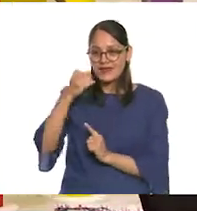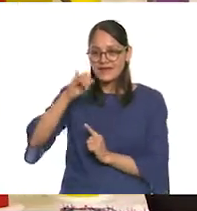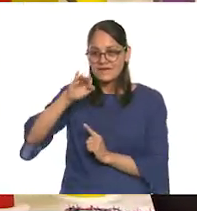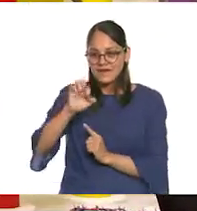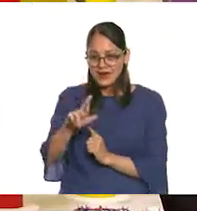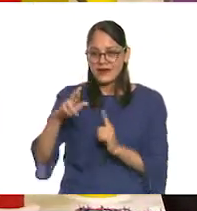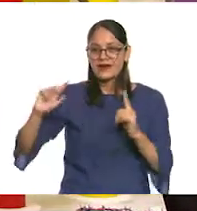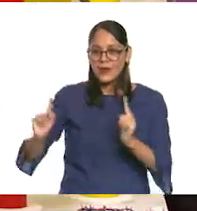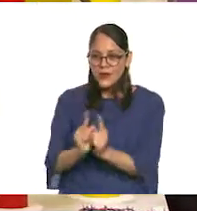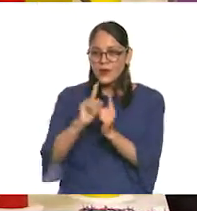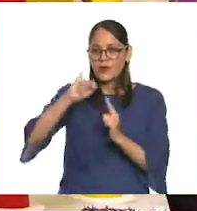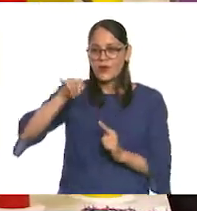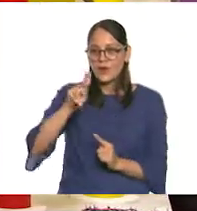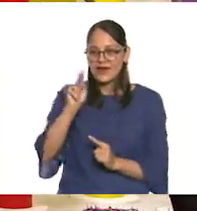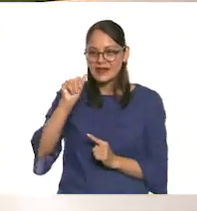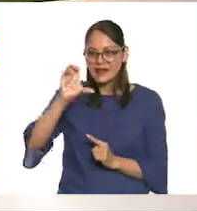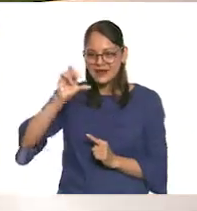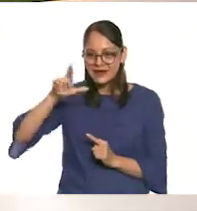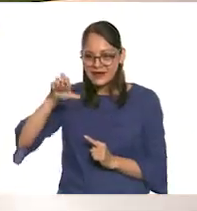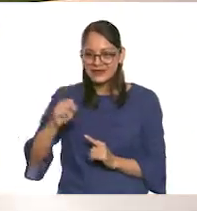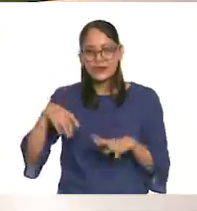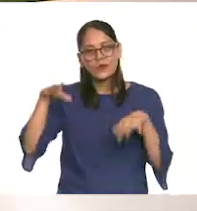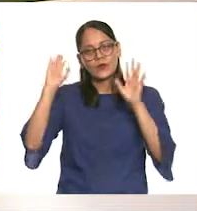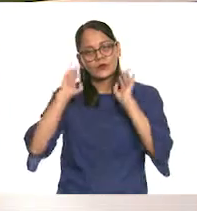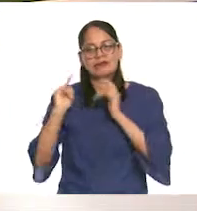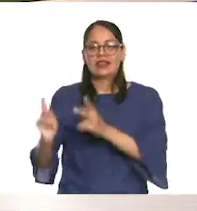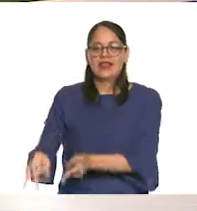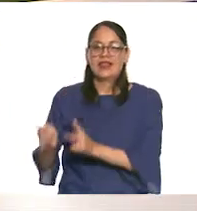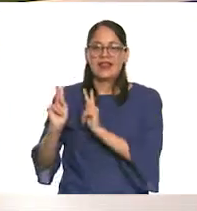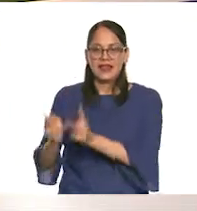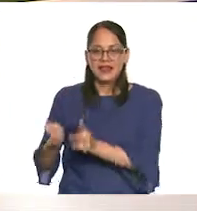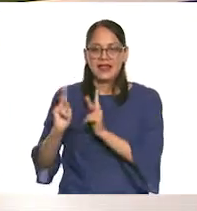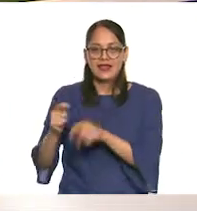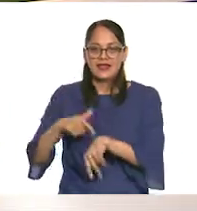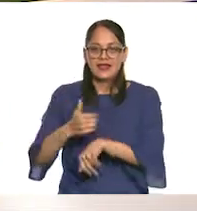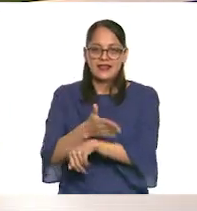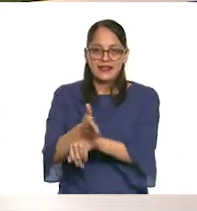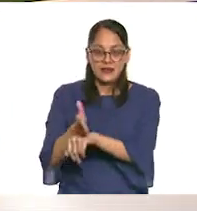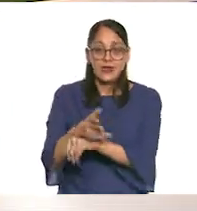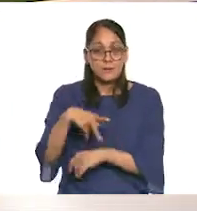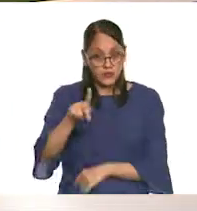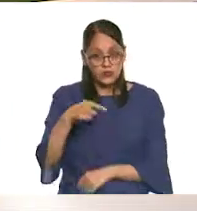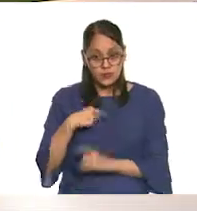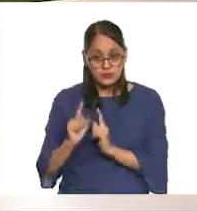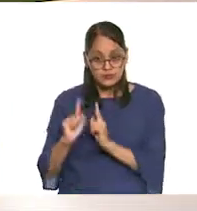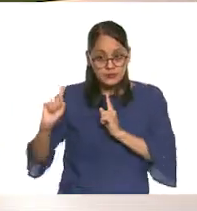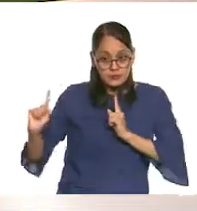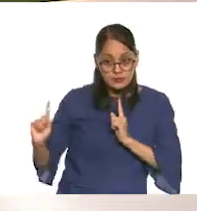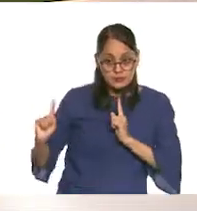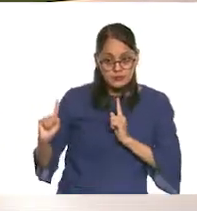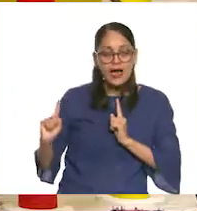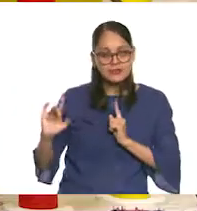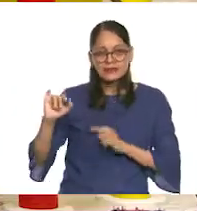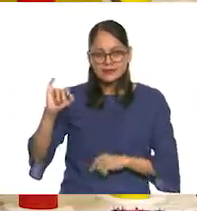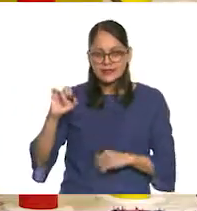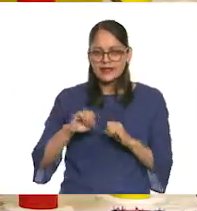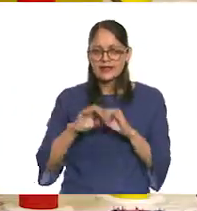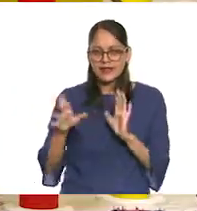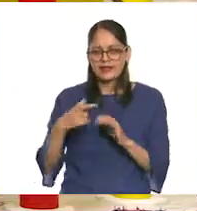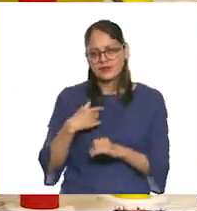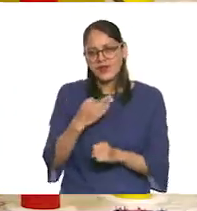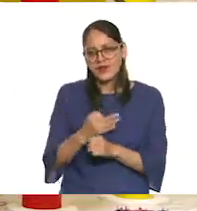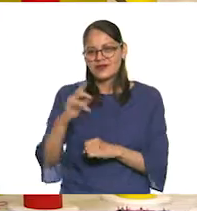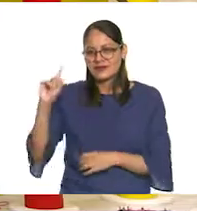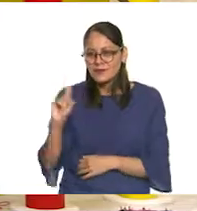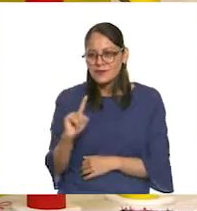a Panchito, a Larisa. Y me puse a platicar un ratito. Pero con la sana distancia, ¿verdad? Por supuesto. Y ya que estaba más cerca por aquí,